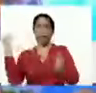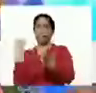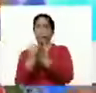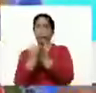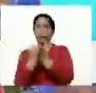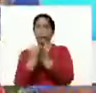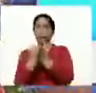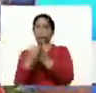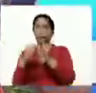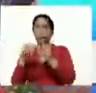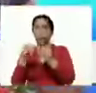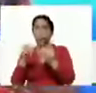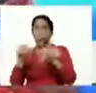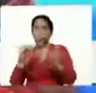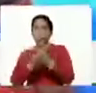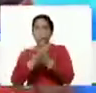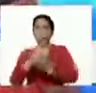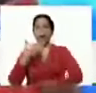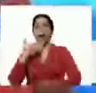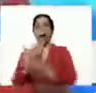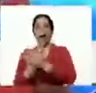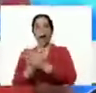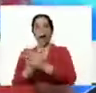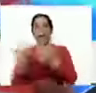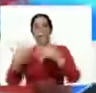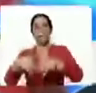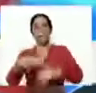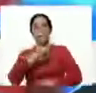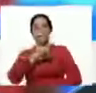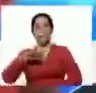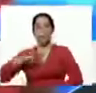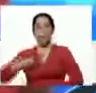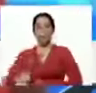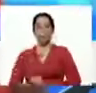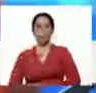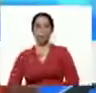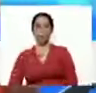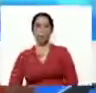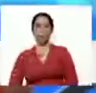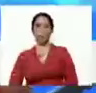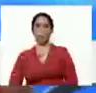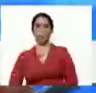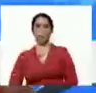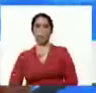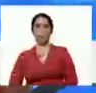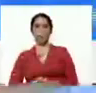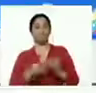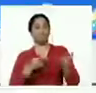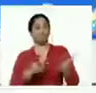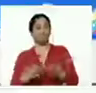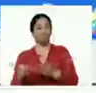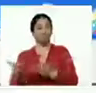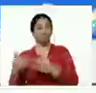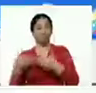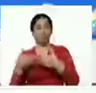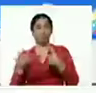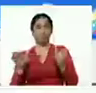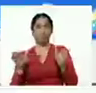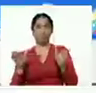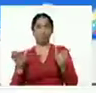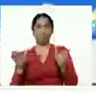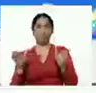Harinarepa. Agradezco a los empresarios privados que me invitaron para esta inauguración.